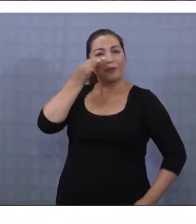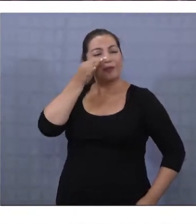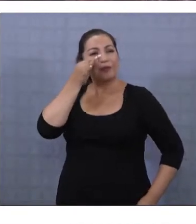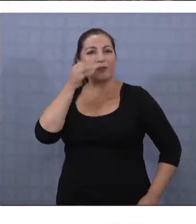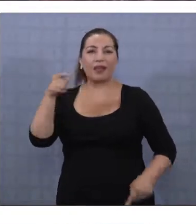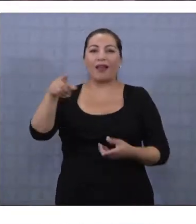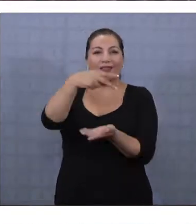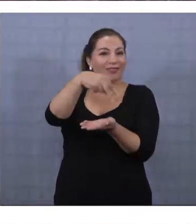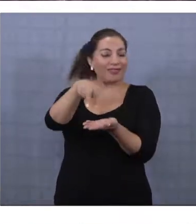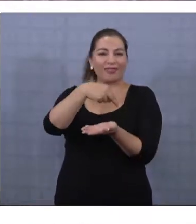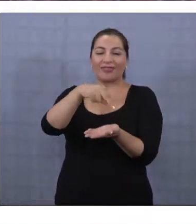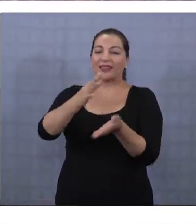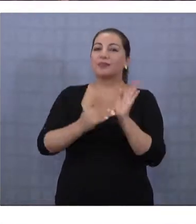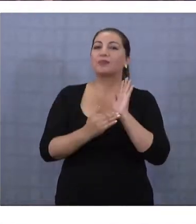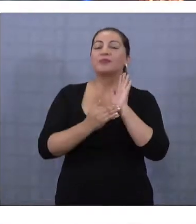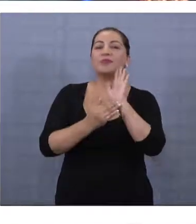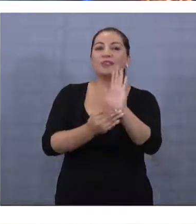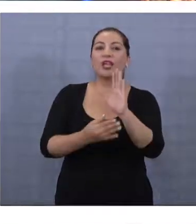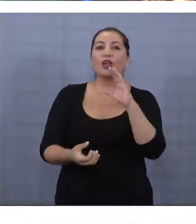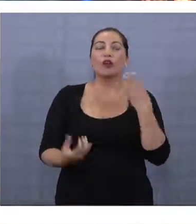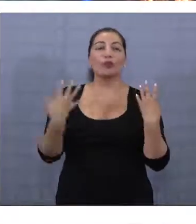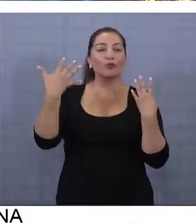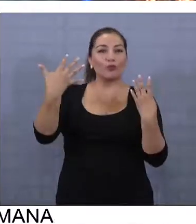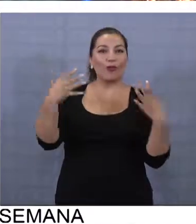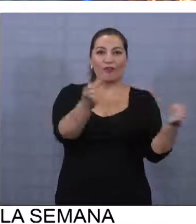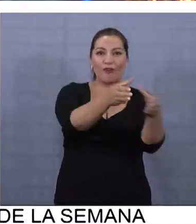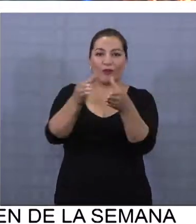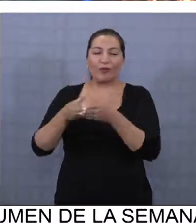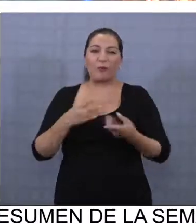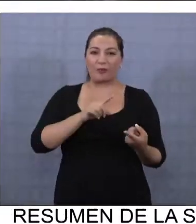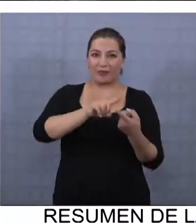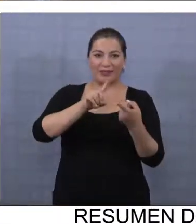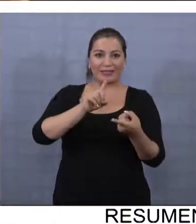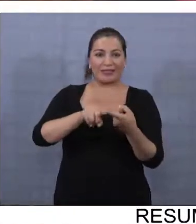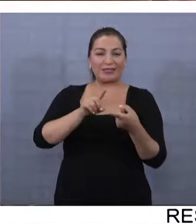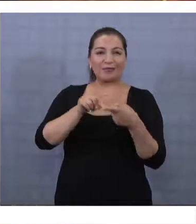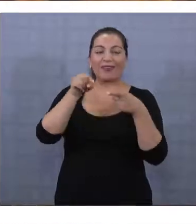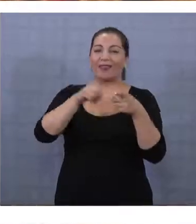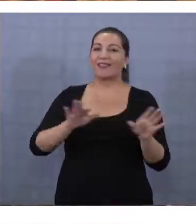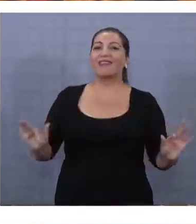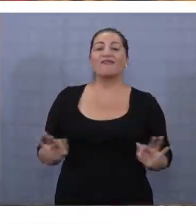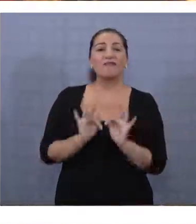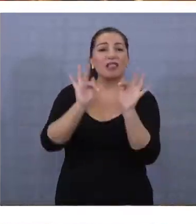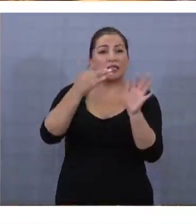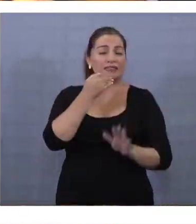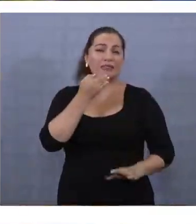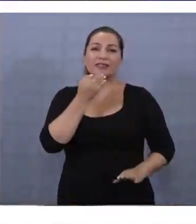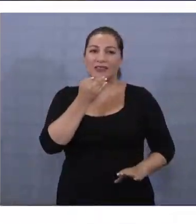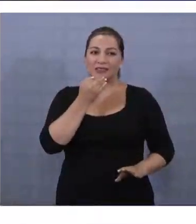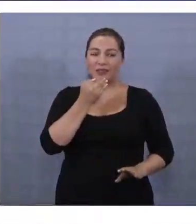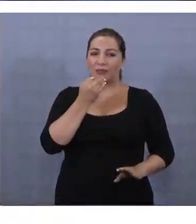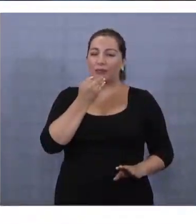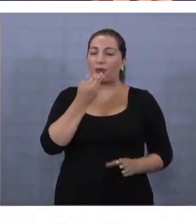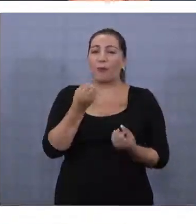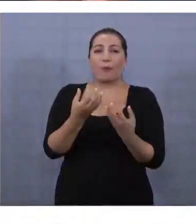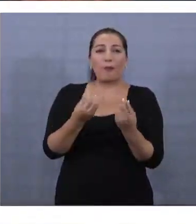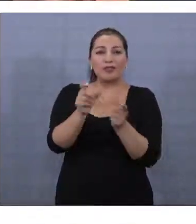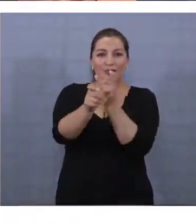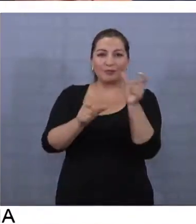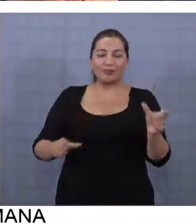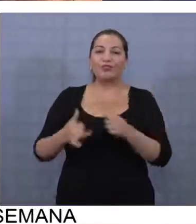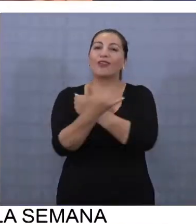los cuadros de danza presentados por las nueve agrupaciones que participaron de esta versión, así como también a miles de